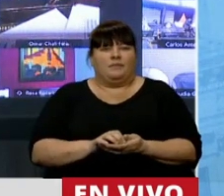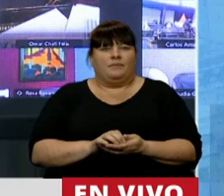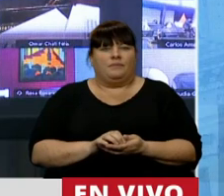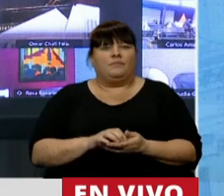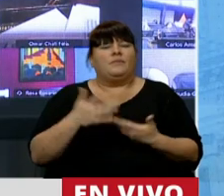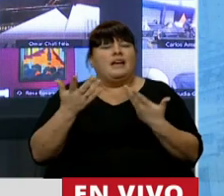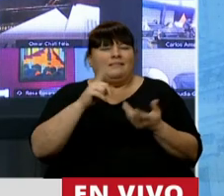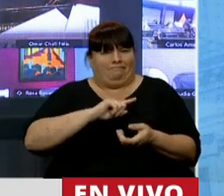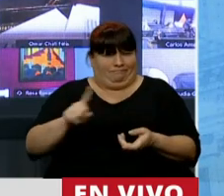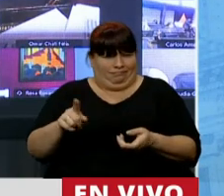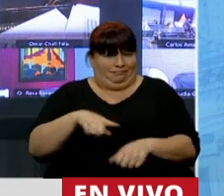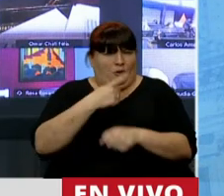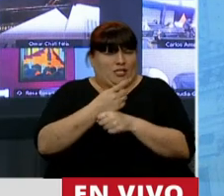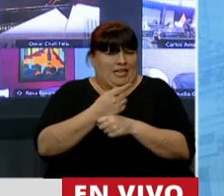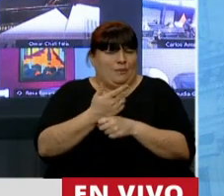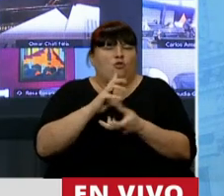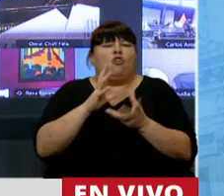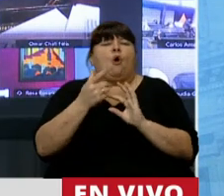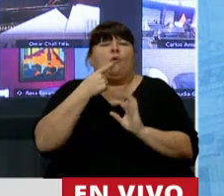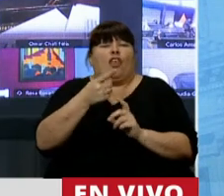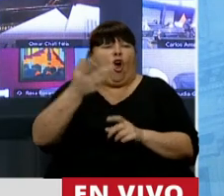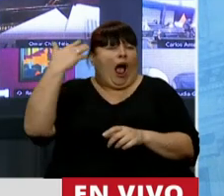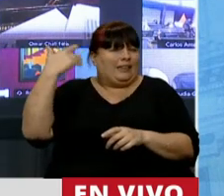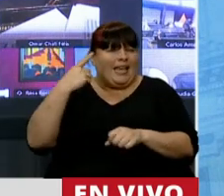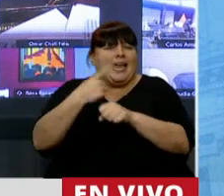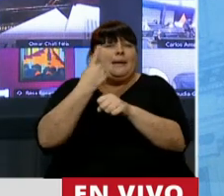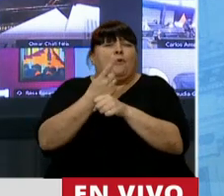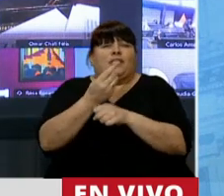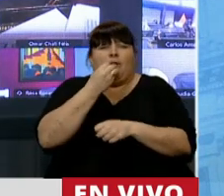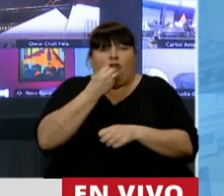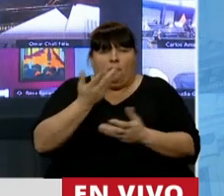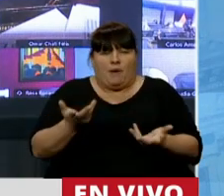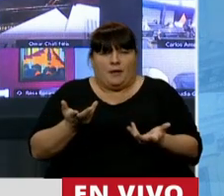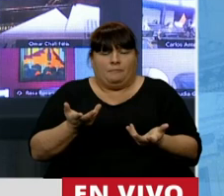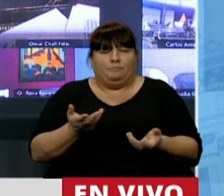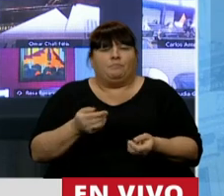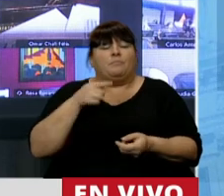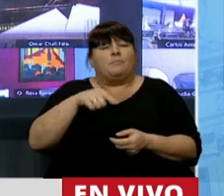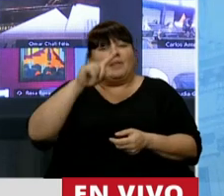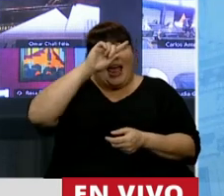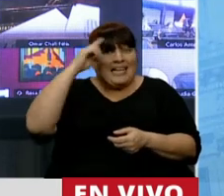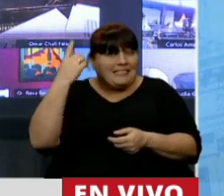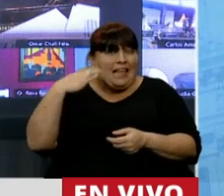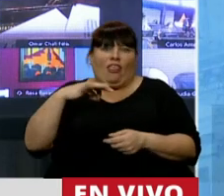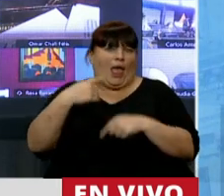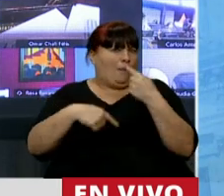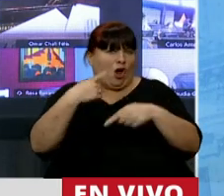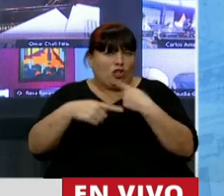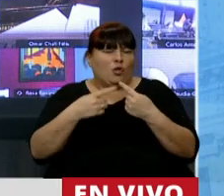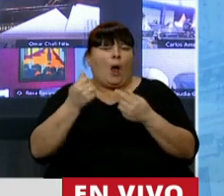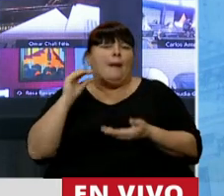sería imposible, no tendrían ni siquiera, como decía antes, acceso al alimento. Este Estado que debe seguir